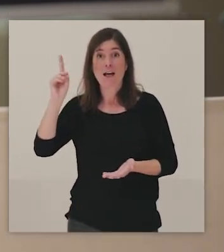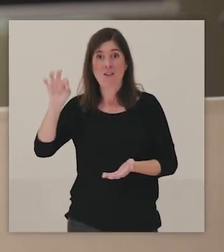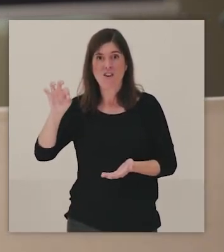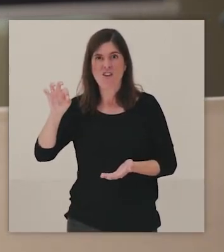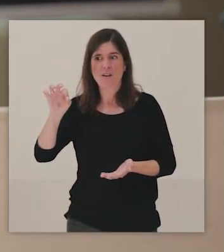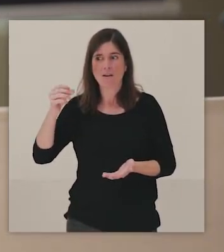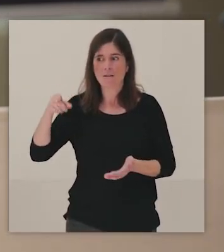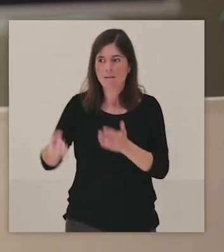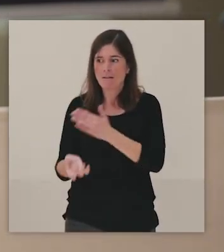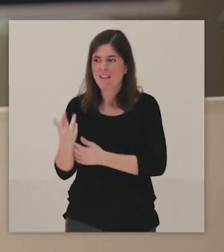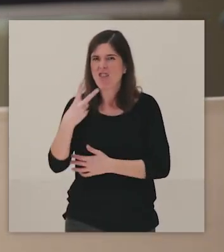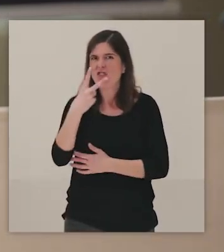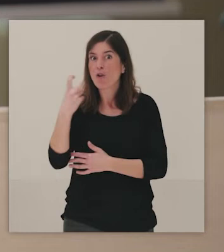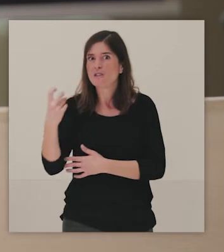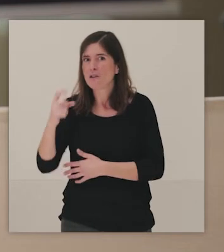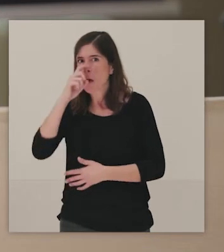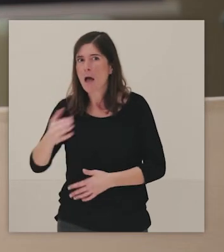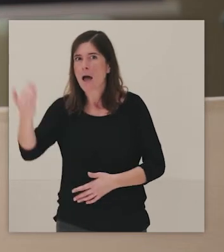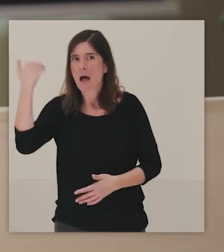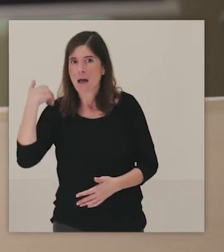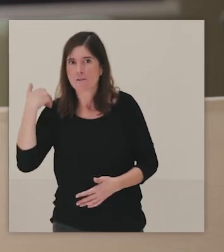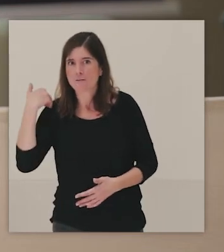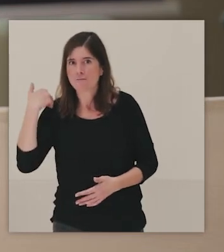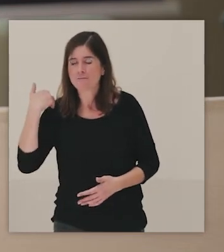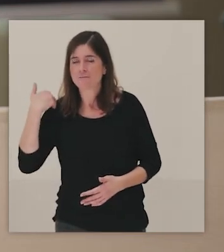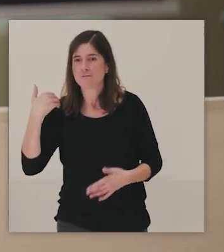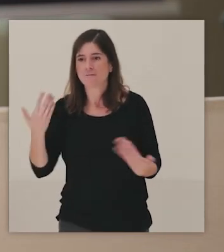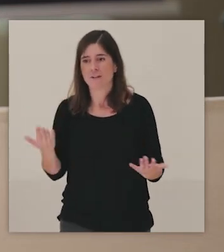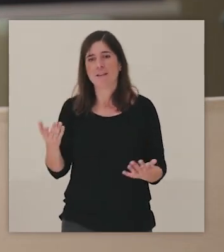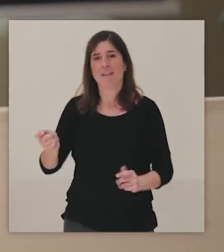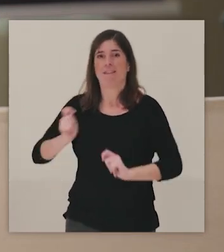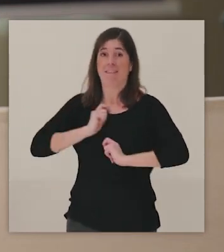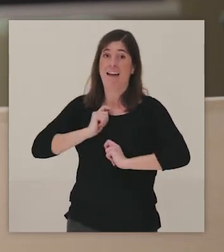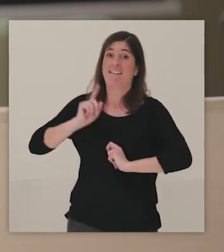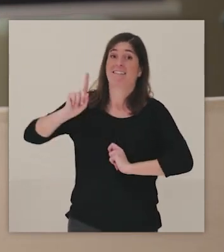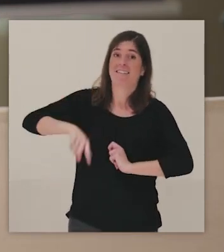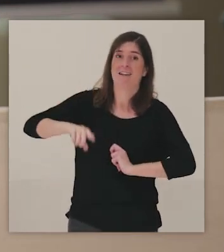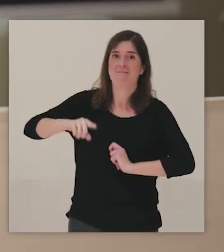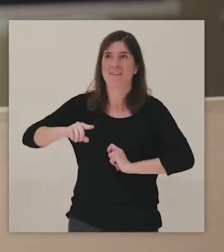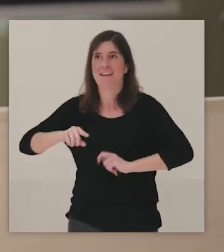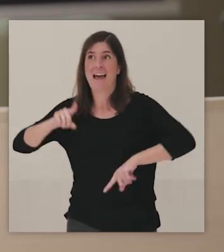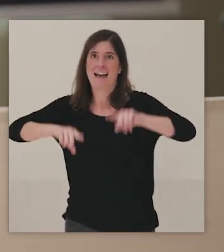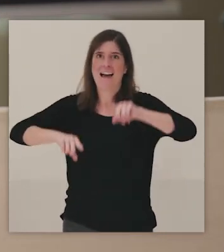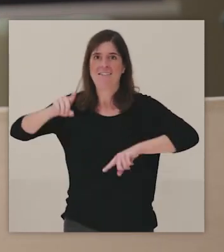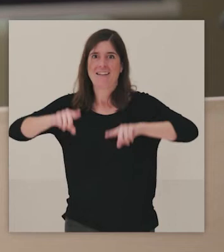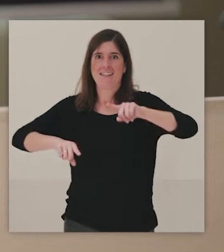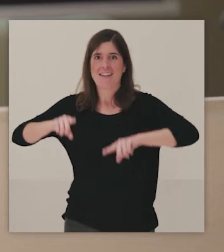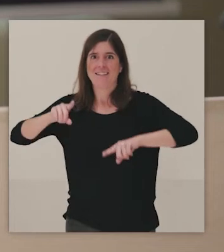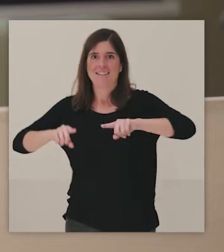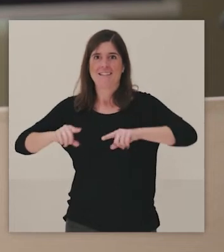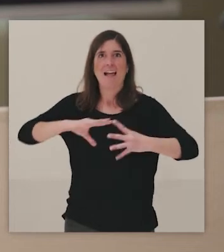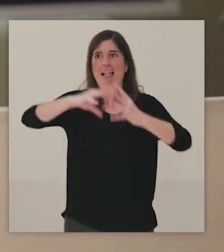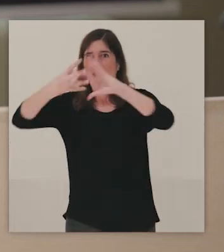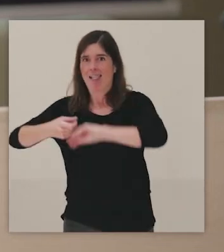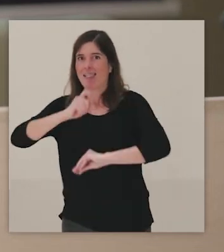hay una serie de, bueno, pues de condicionantes que tenemos que ver de qué manera se van salvando. Entonces, todavía tenemos